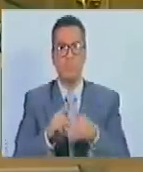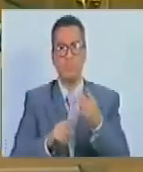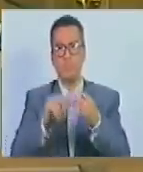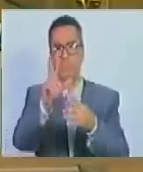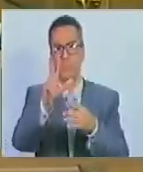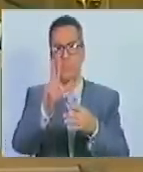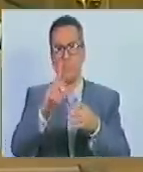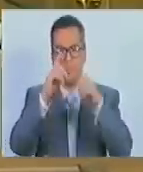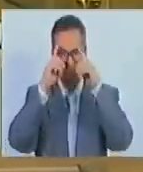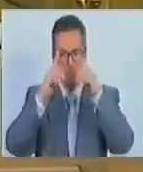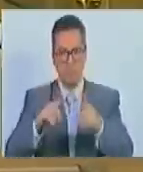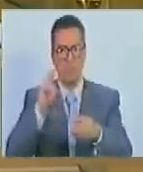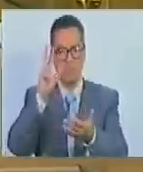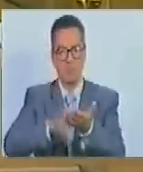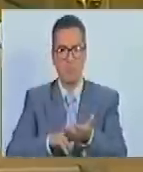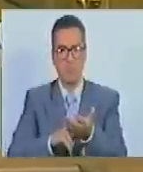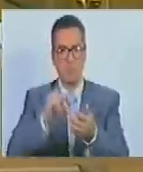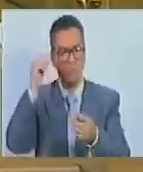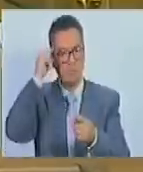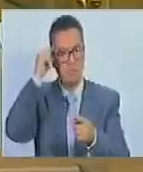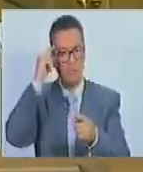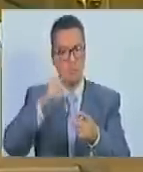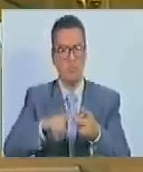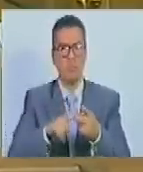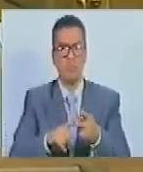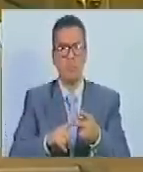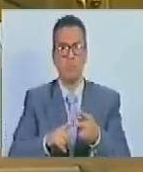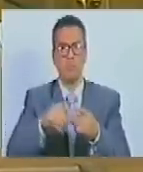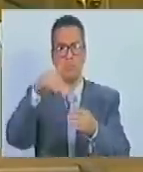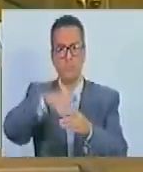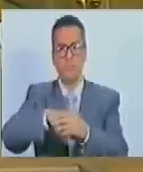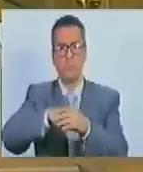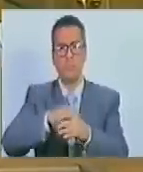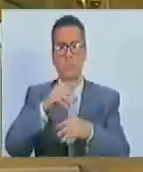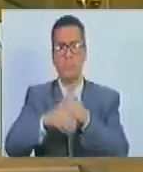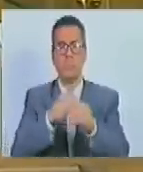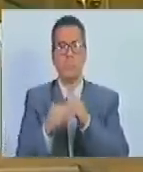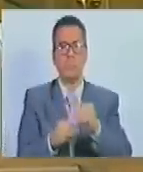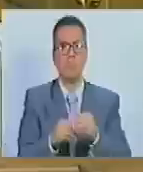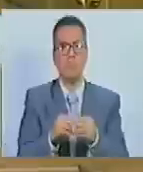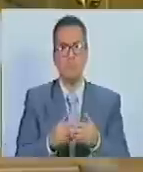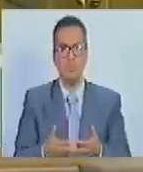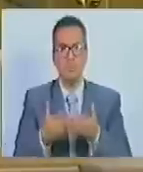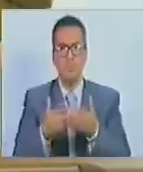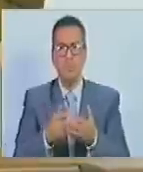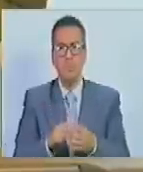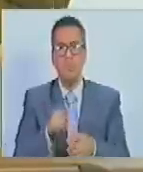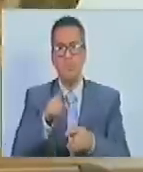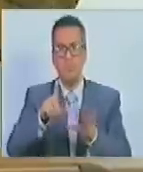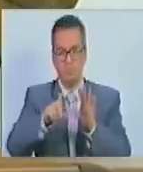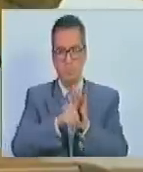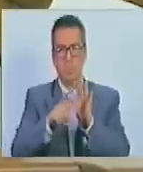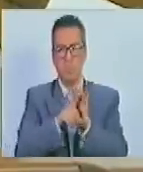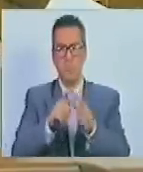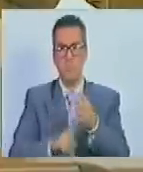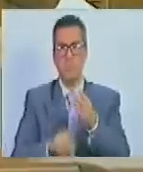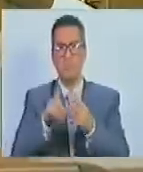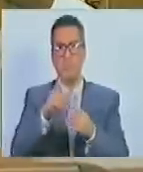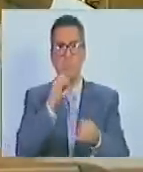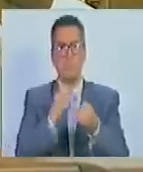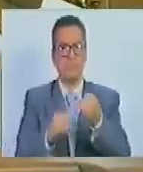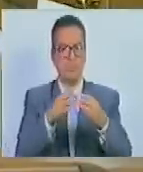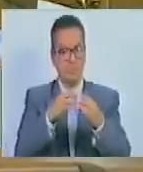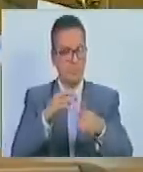Tres, definir y aprobar las fechas del cronograma electoral conforme a las disposiciones de esta ley. Una vez